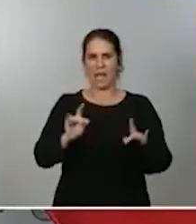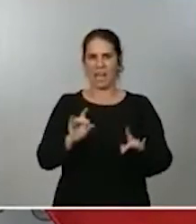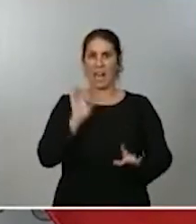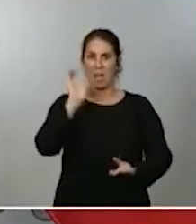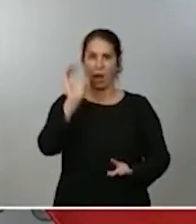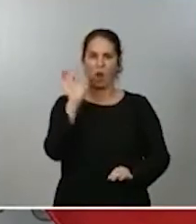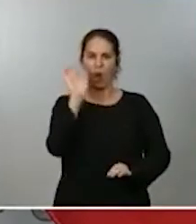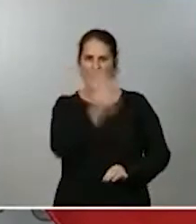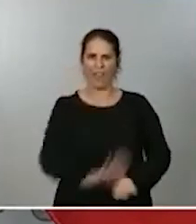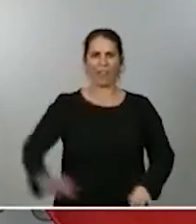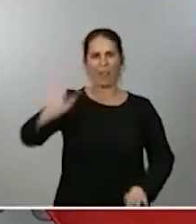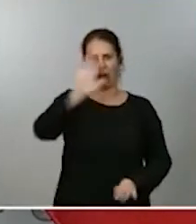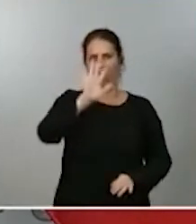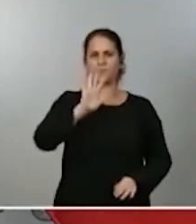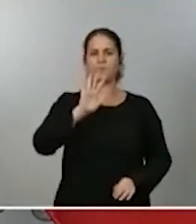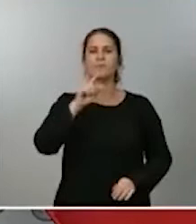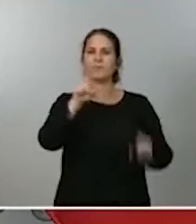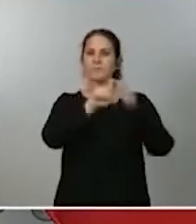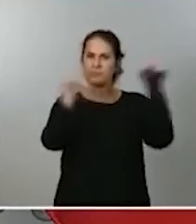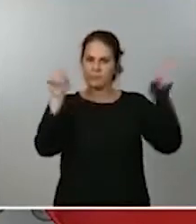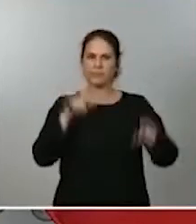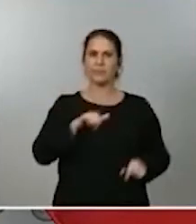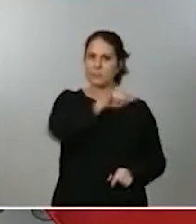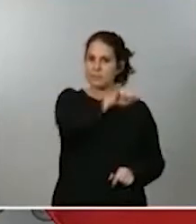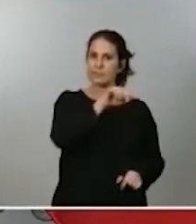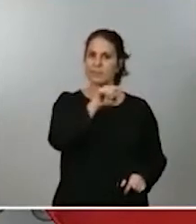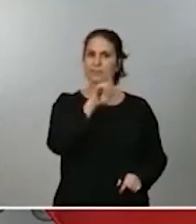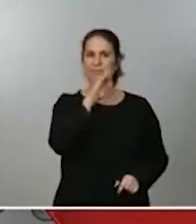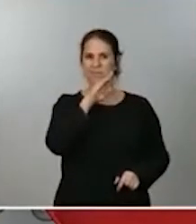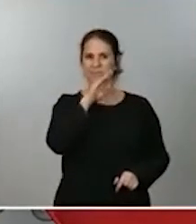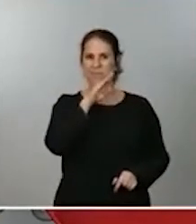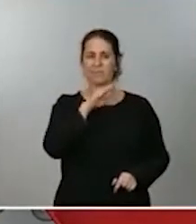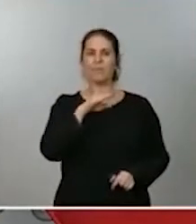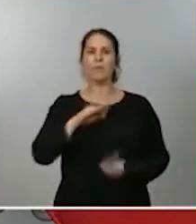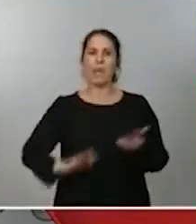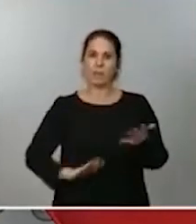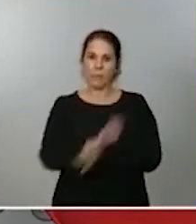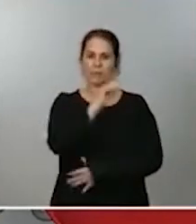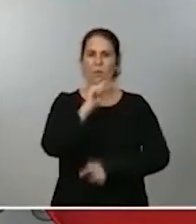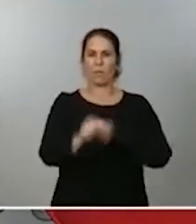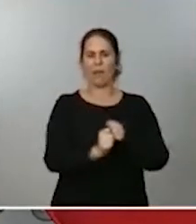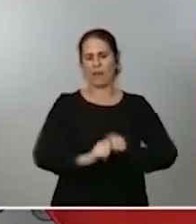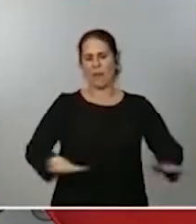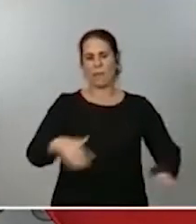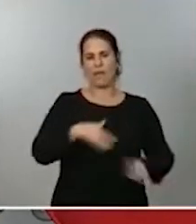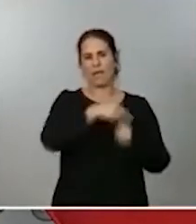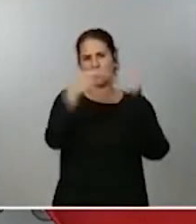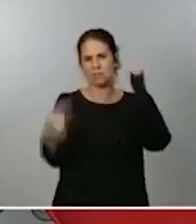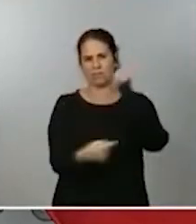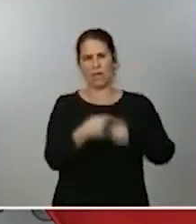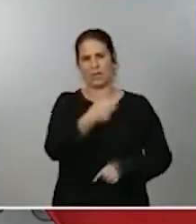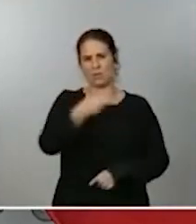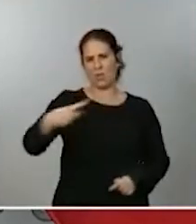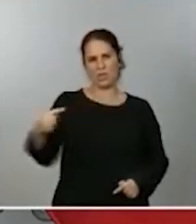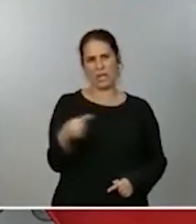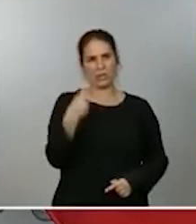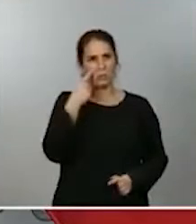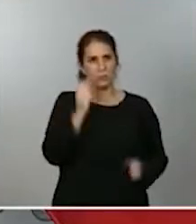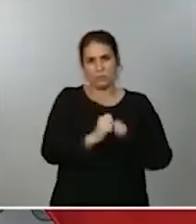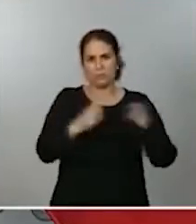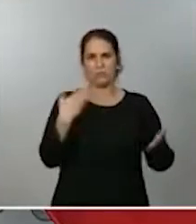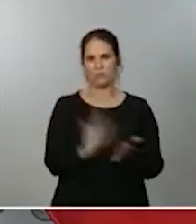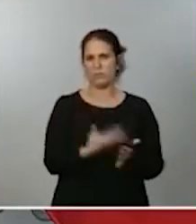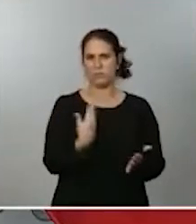compañía aérea, Ere Europa, el impacto de la pandemia y los resultados negativos, yo diría que es evidente, debido a la